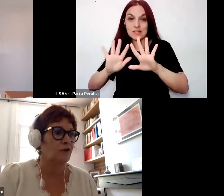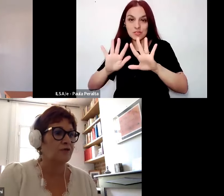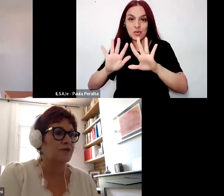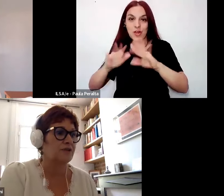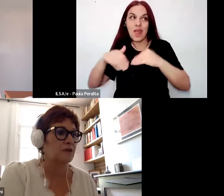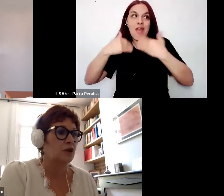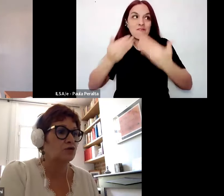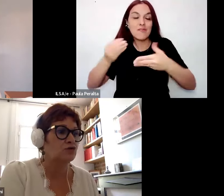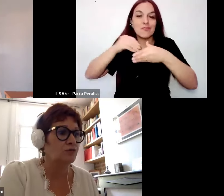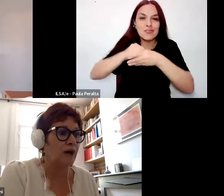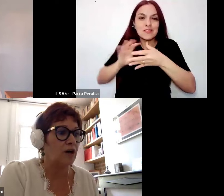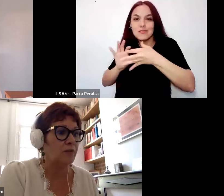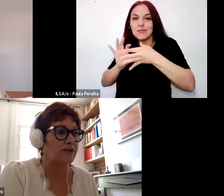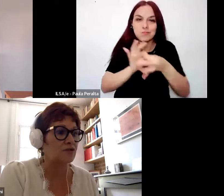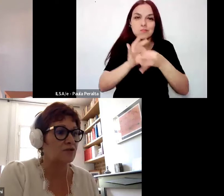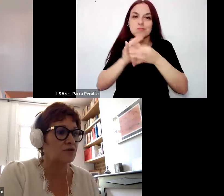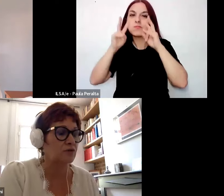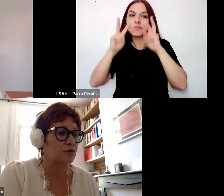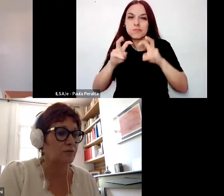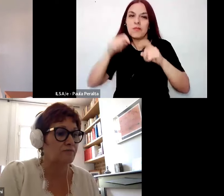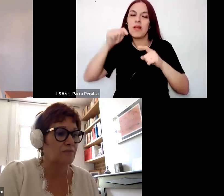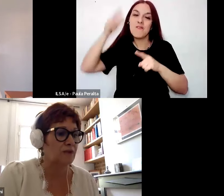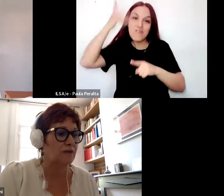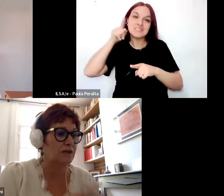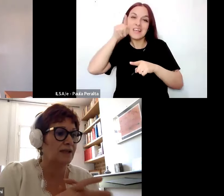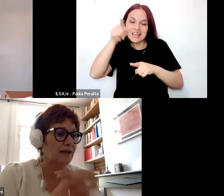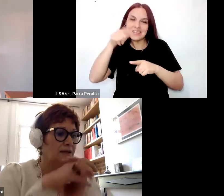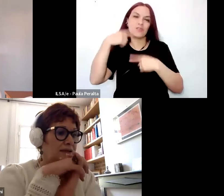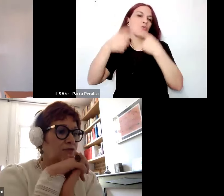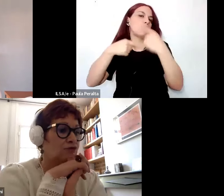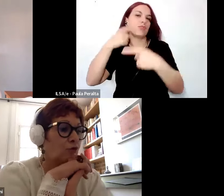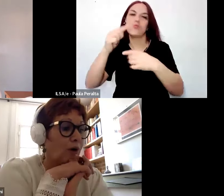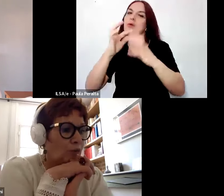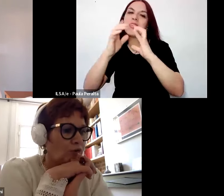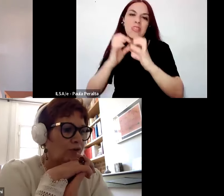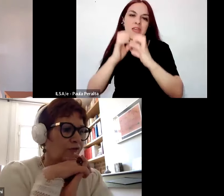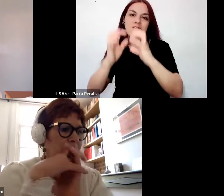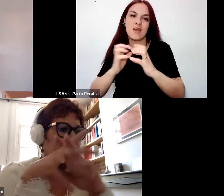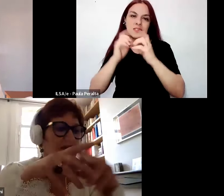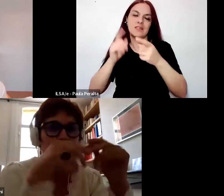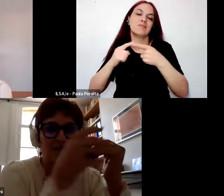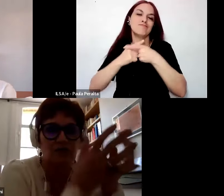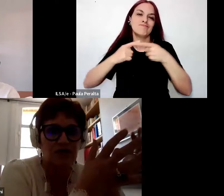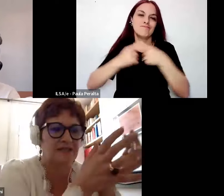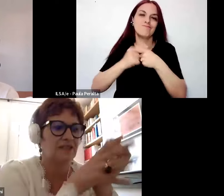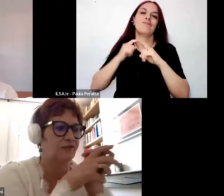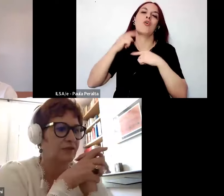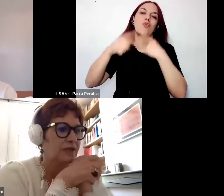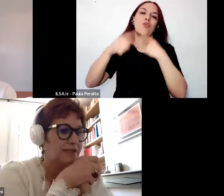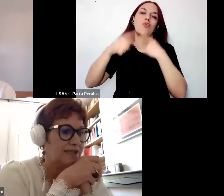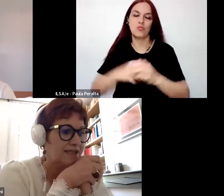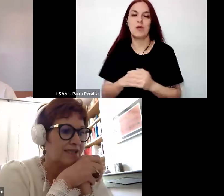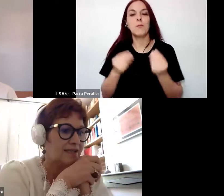la investigación sigue siendo debatida en Francia. Por un lado, porque hay tres